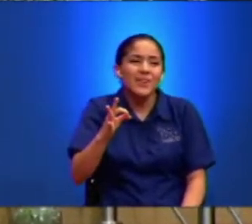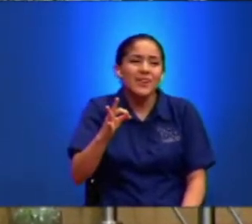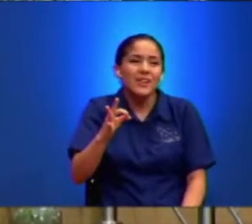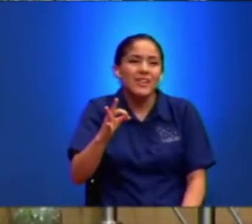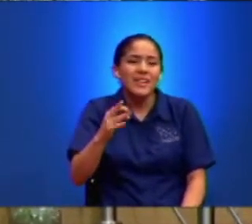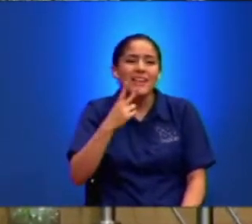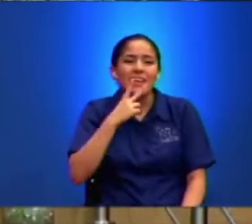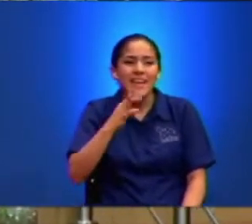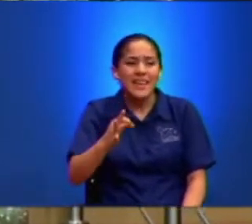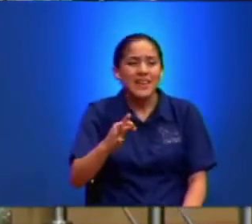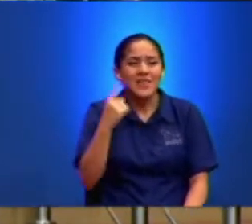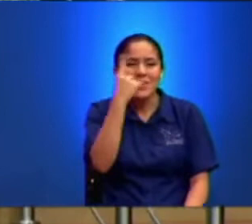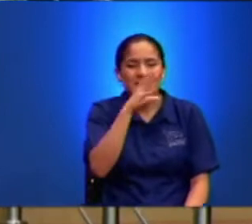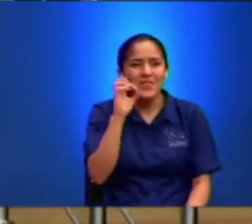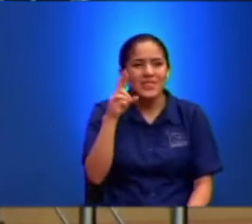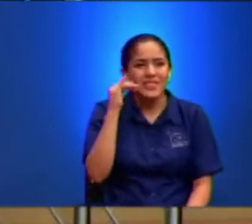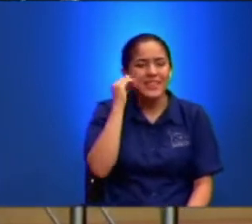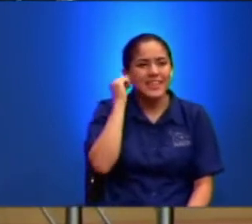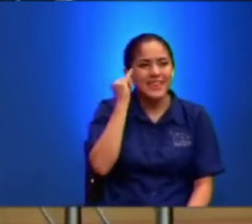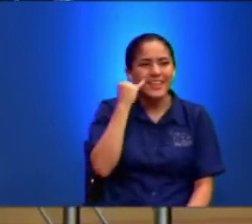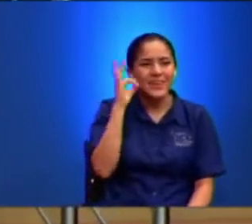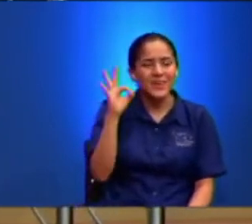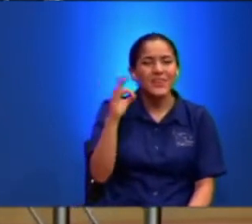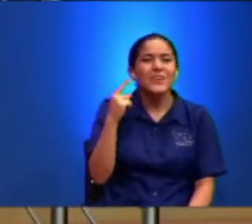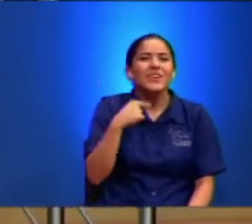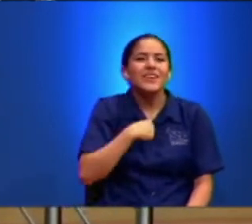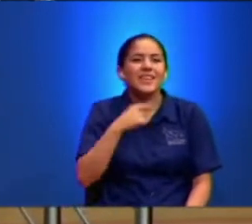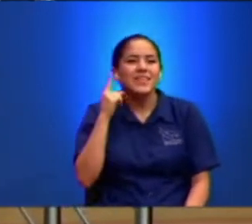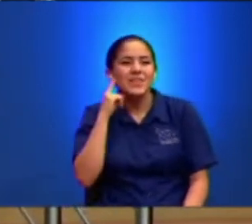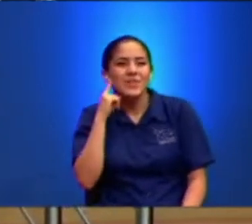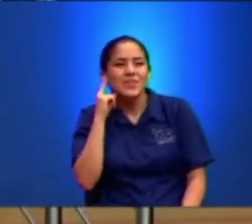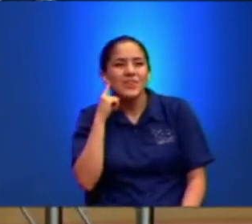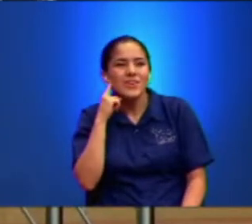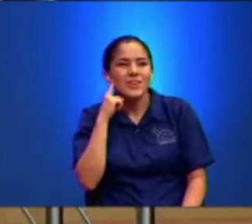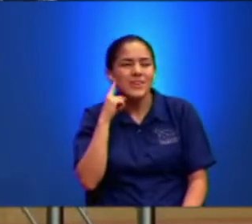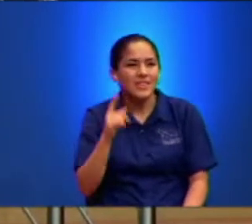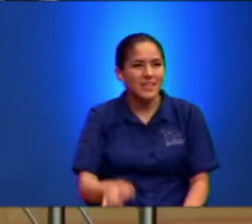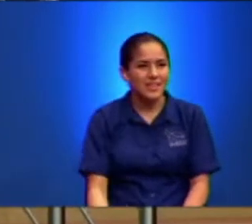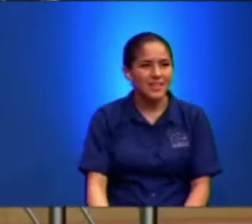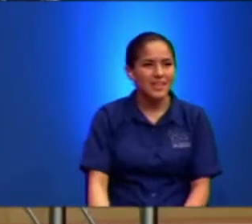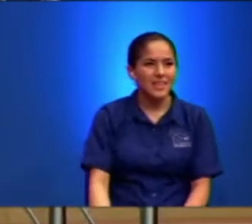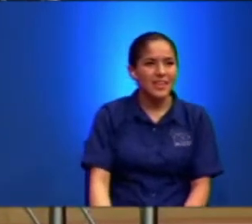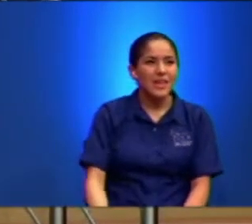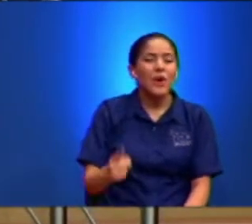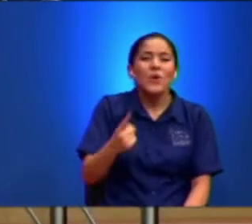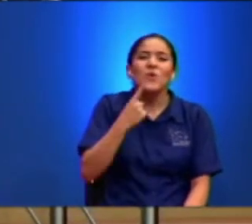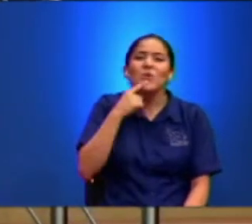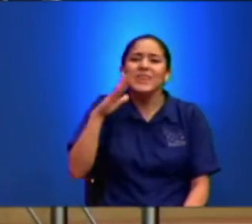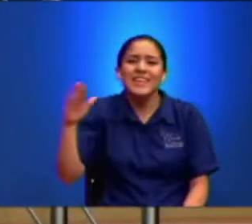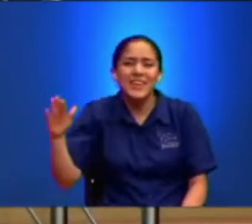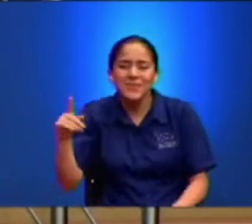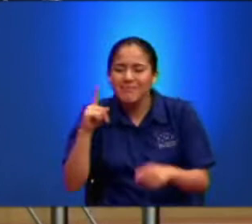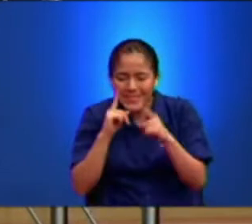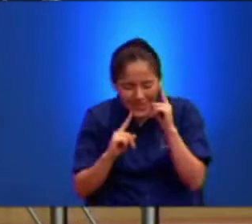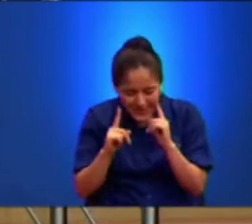Ábranme La Puerta Oí Una Voz Y Cuando Salgo El Patonito Que Ya Iba A llorar